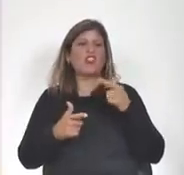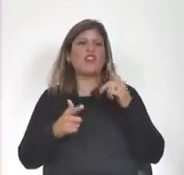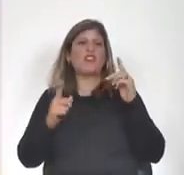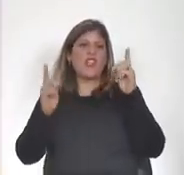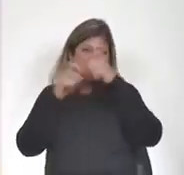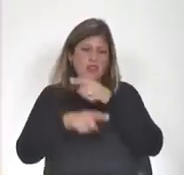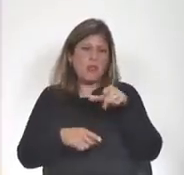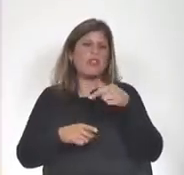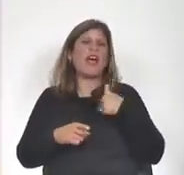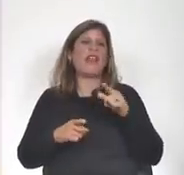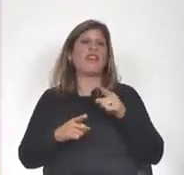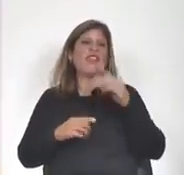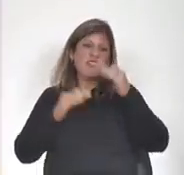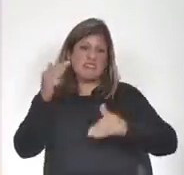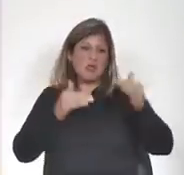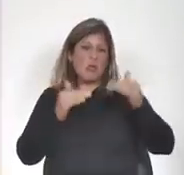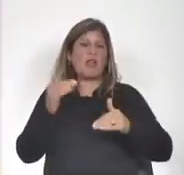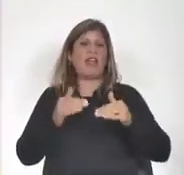de la pobreza.